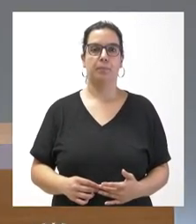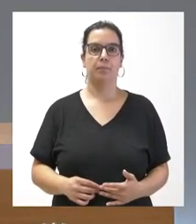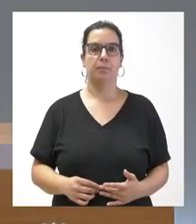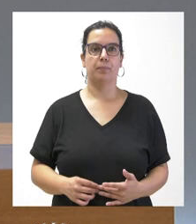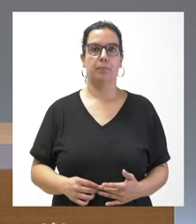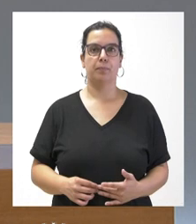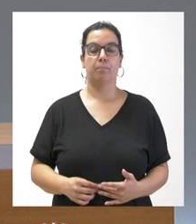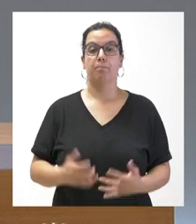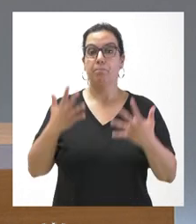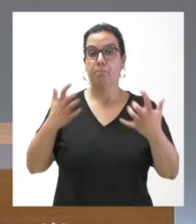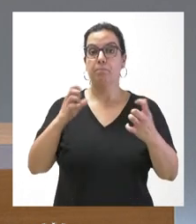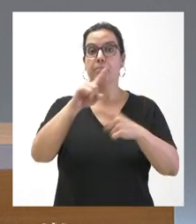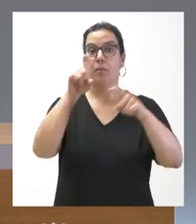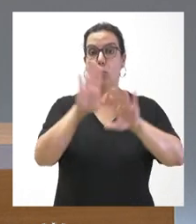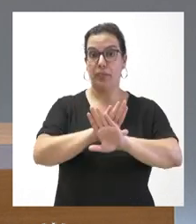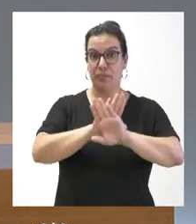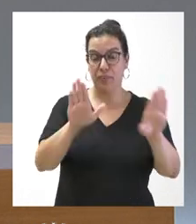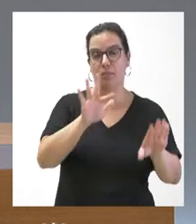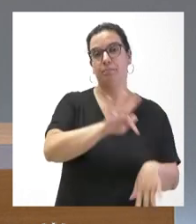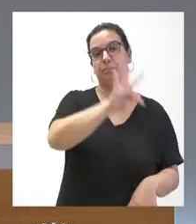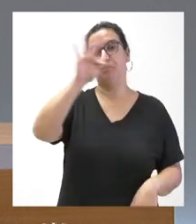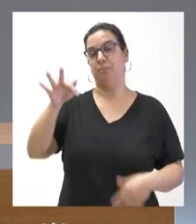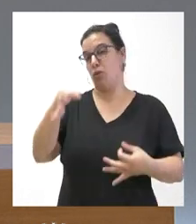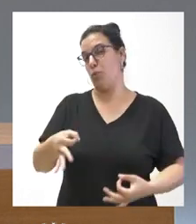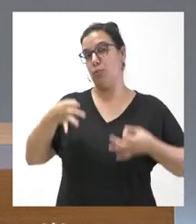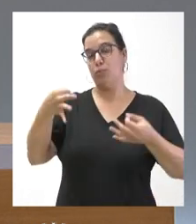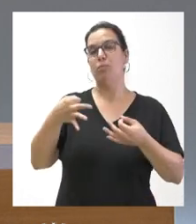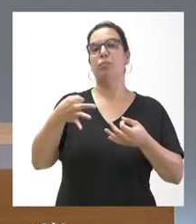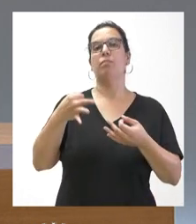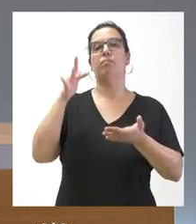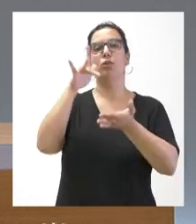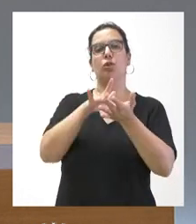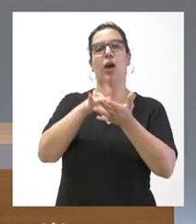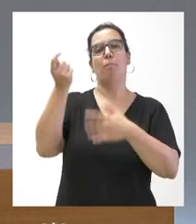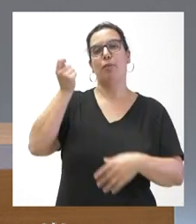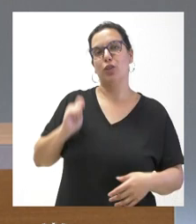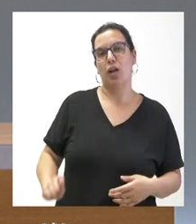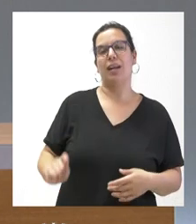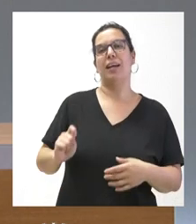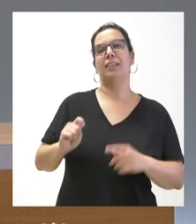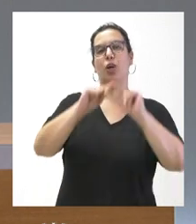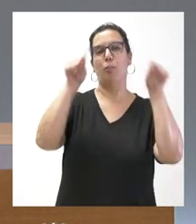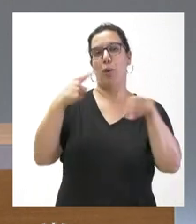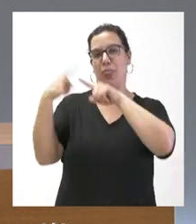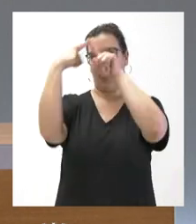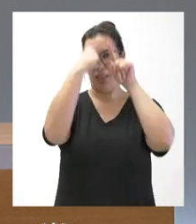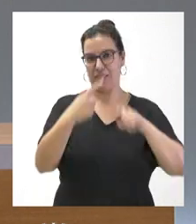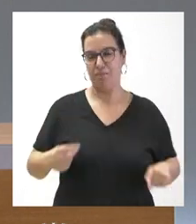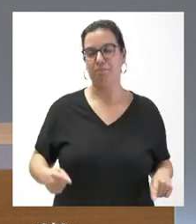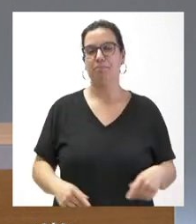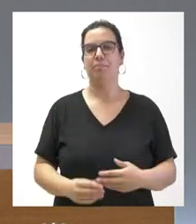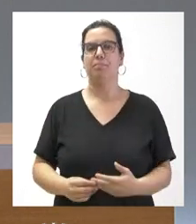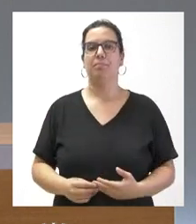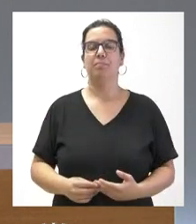Si no tenemos más preguntas en la sala, vamos a abrir, como siempre, un turno con los profesionales que nos siguen desde las diferentes provincias.